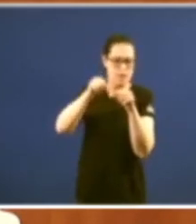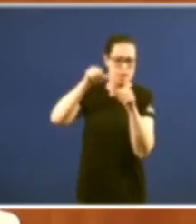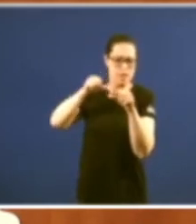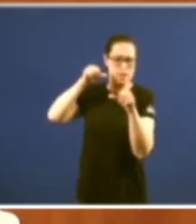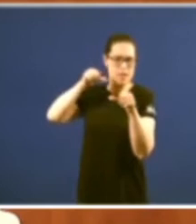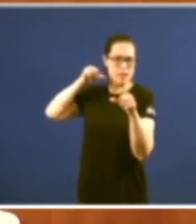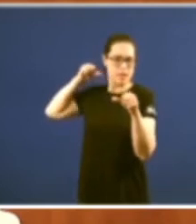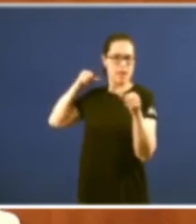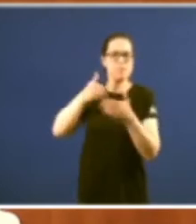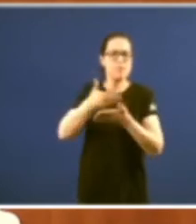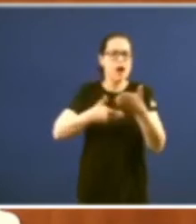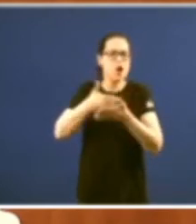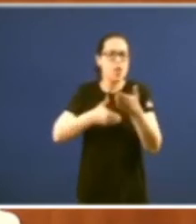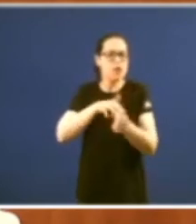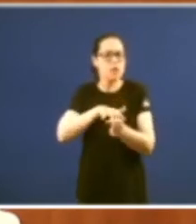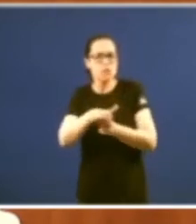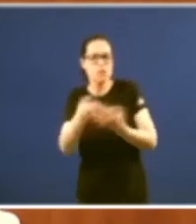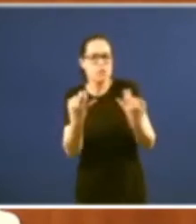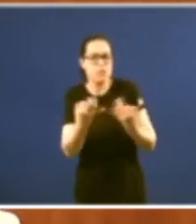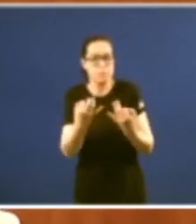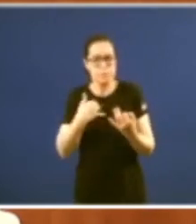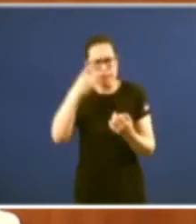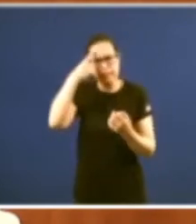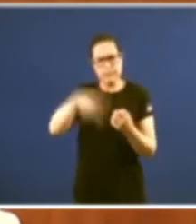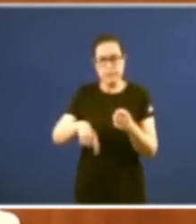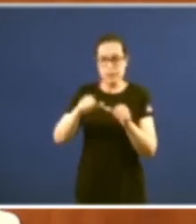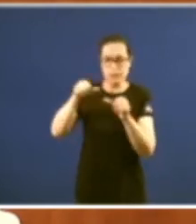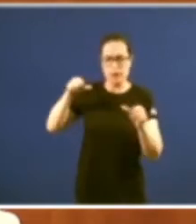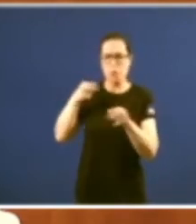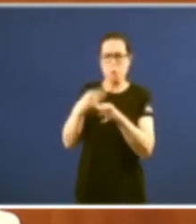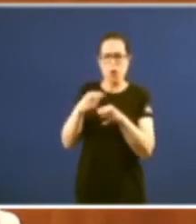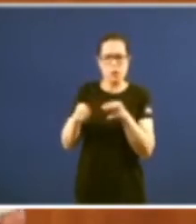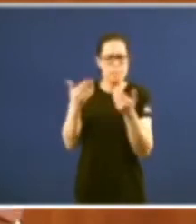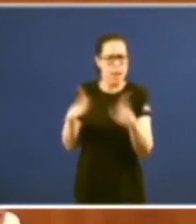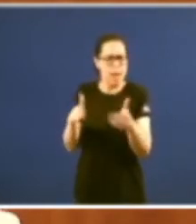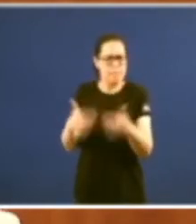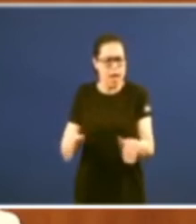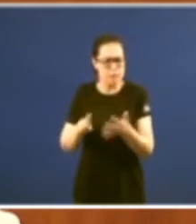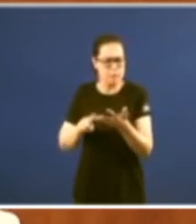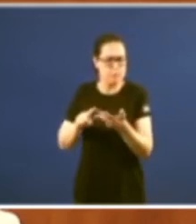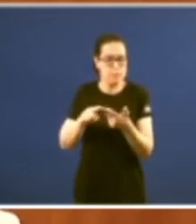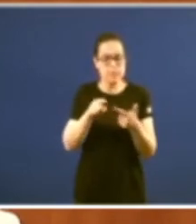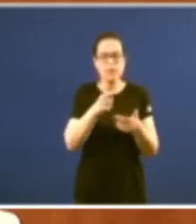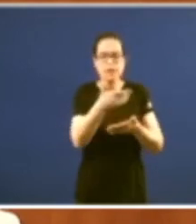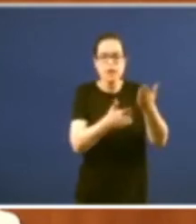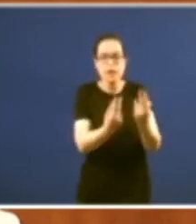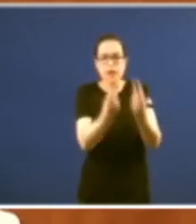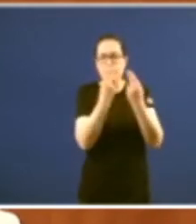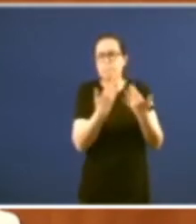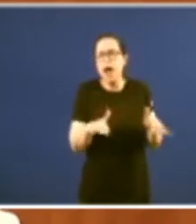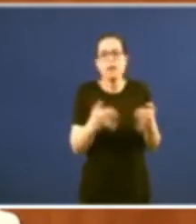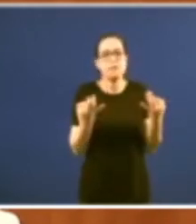os periódicos non os políticos xa sabemos o que fixeron mal non polo menos hai algúnas versións non que mudan significativamente